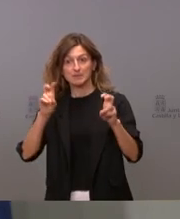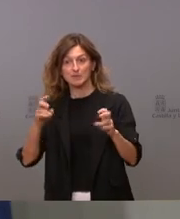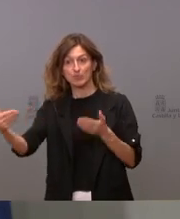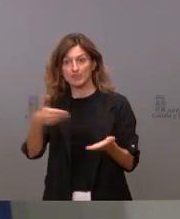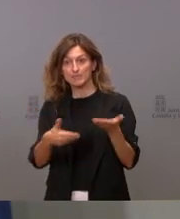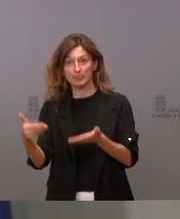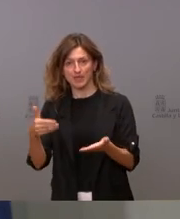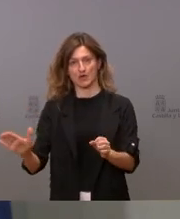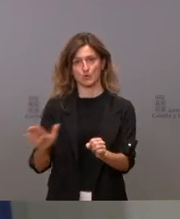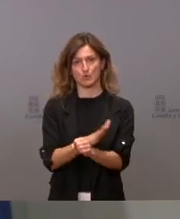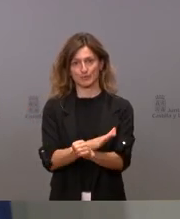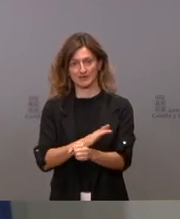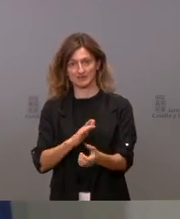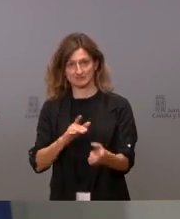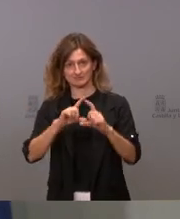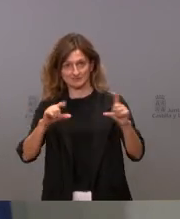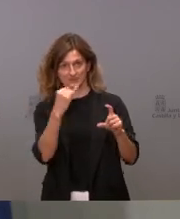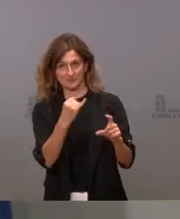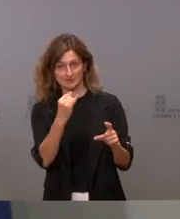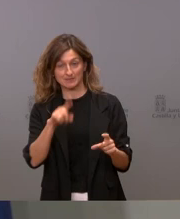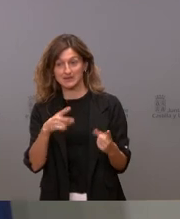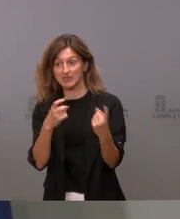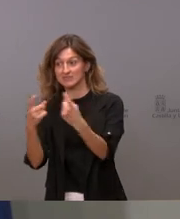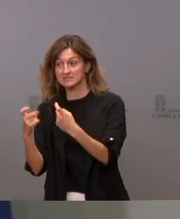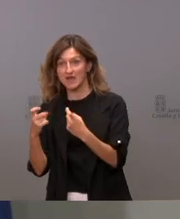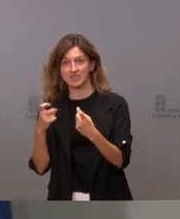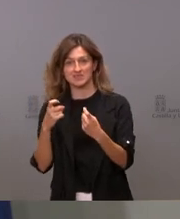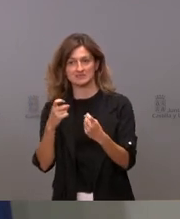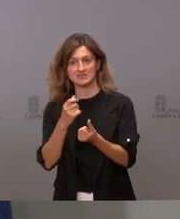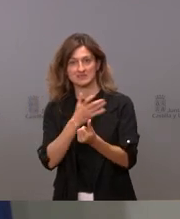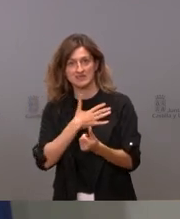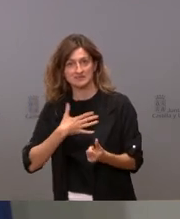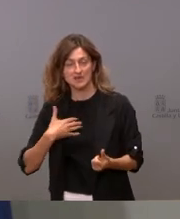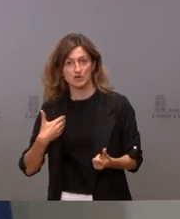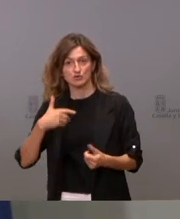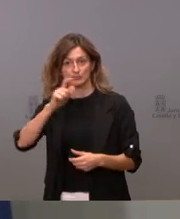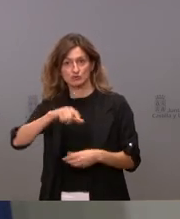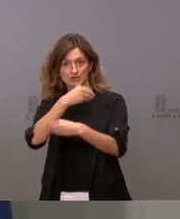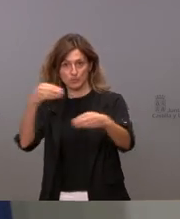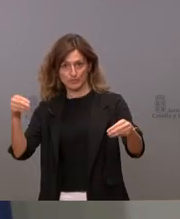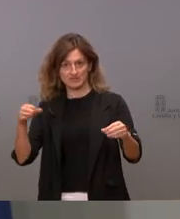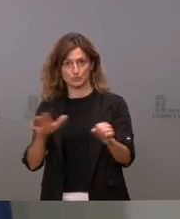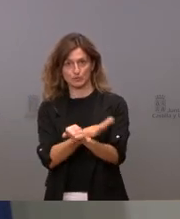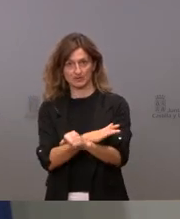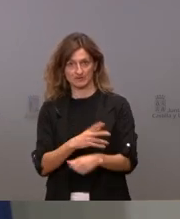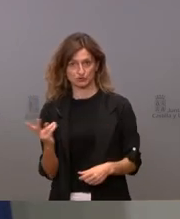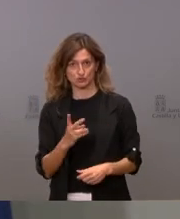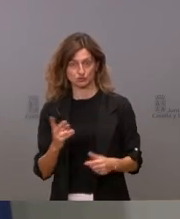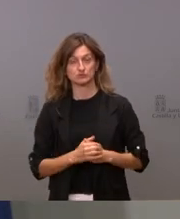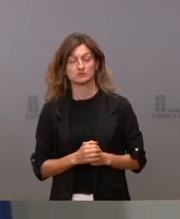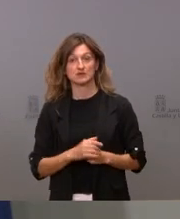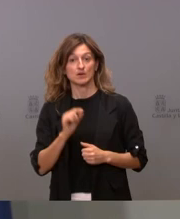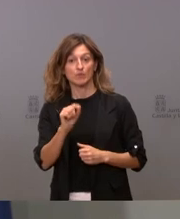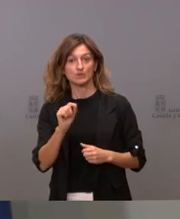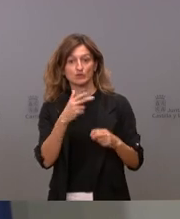demanda de nuestros empresarios y las necesidades y las aspiraciones de nuestros jóvenes y que en este momento nuestras